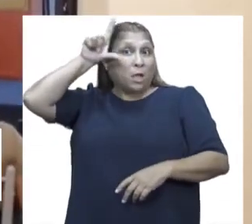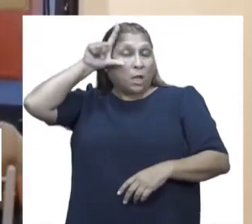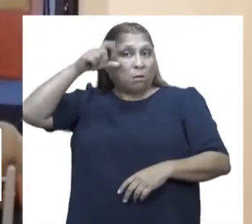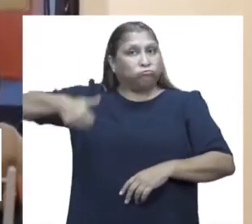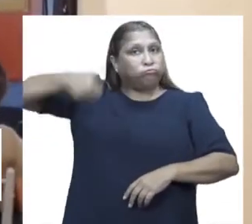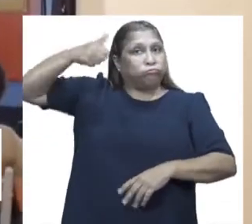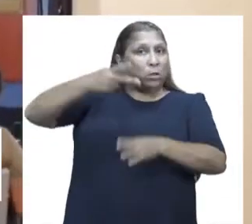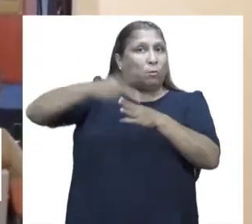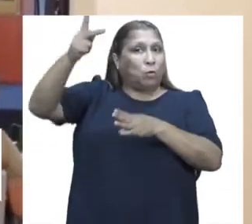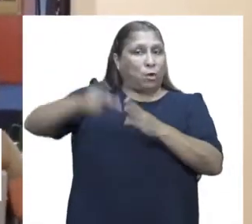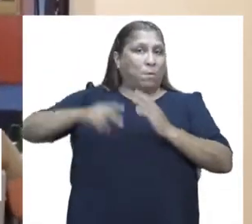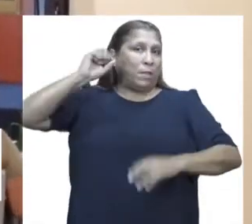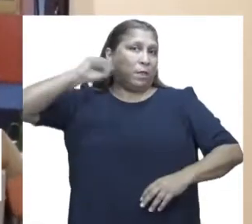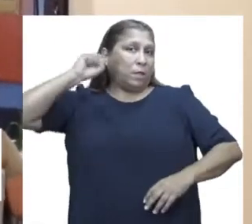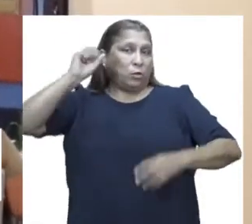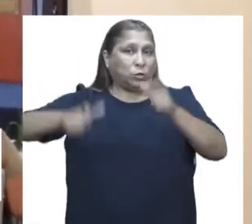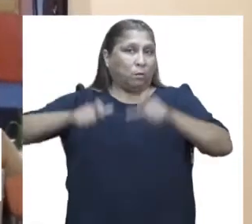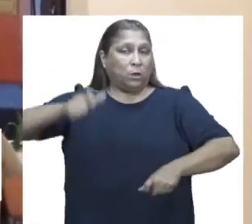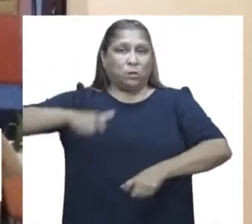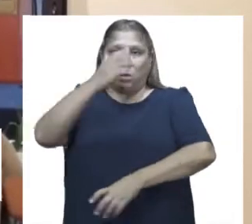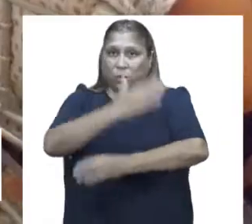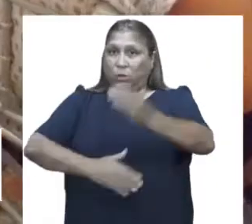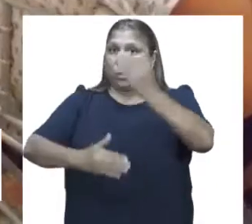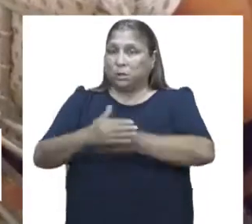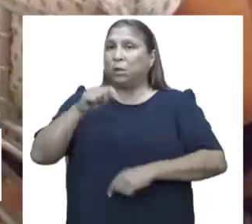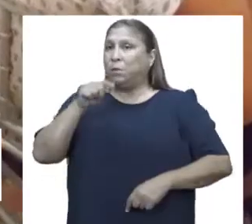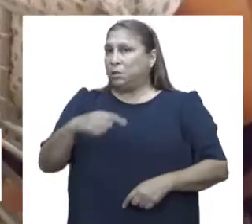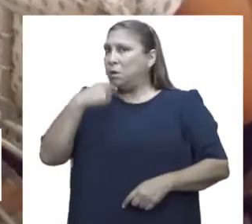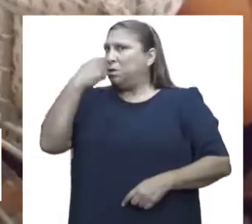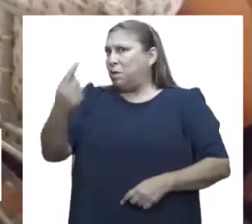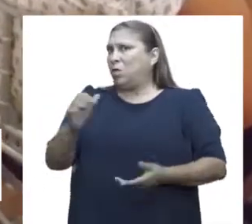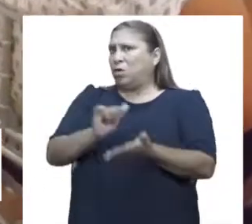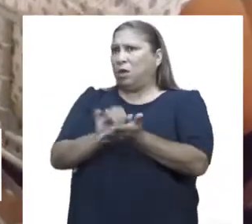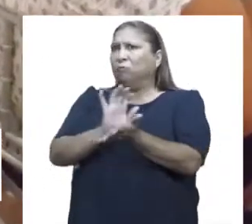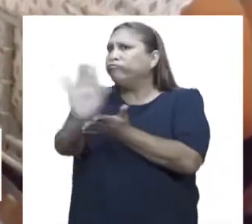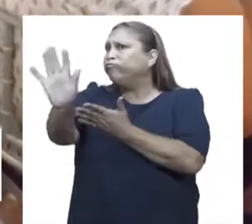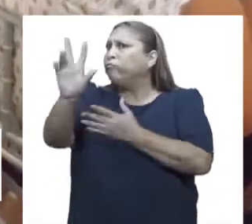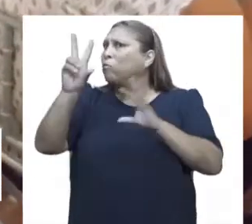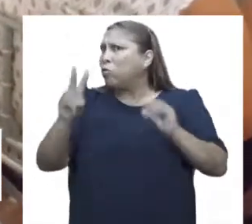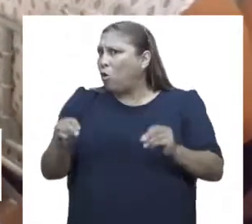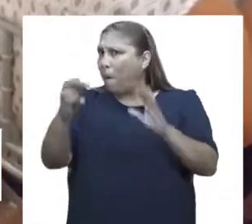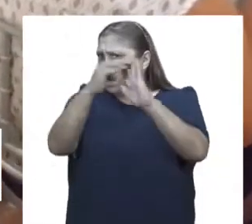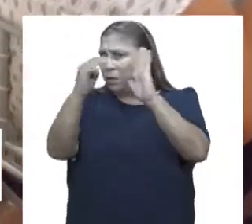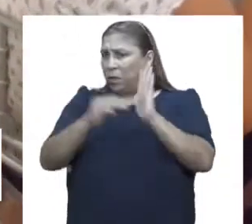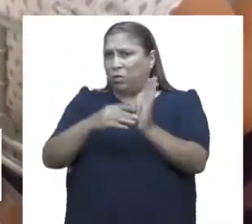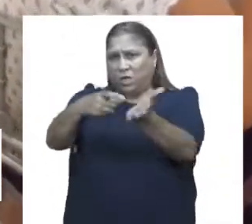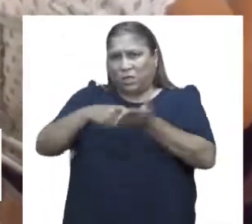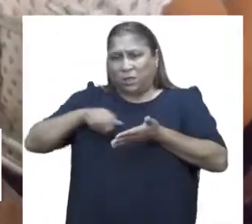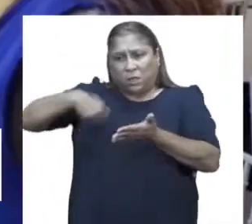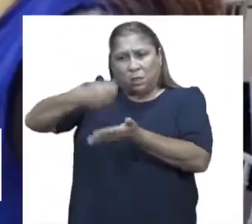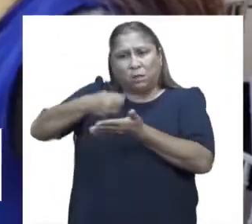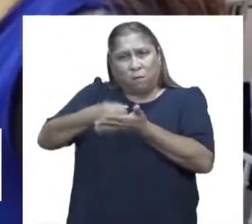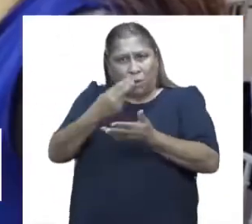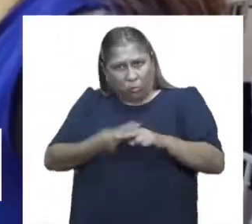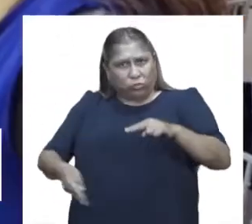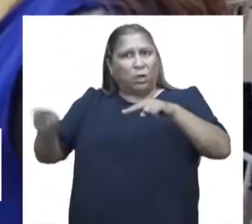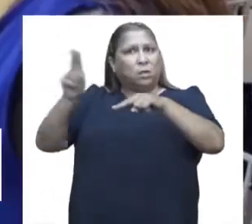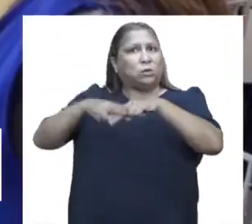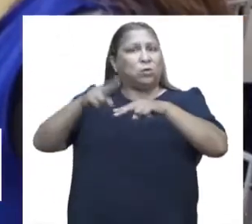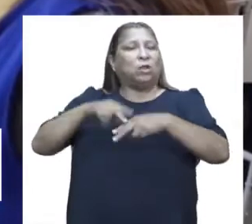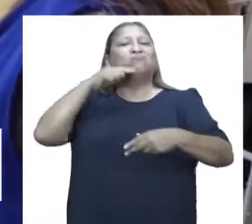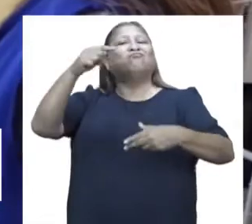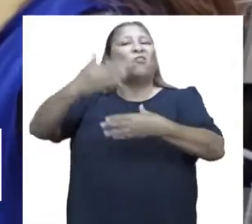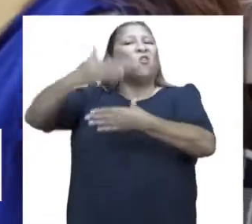de Defensa y Promoción de Derechos de las Personas con Discapacidad, señaló que la negación de matrícula y la exigencia de cobros adicionales constituyen